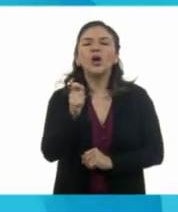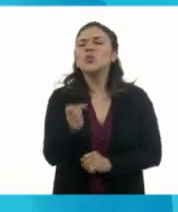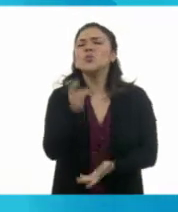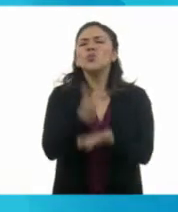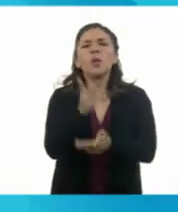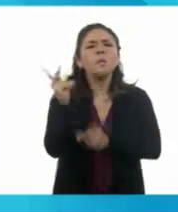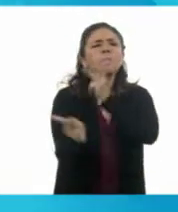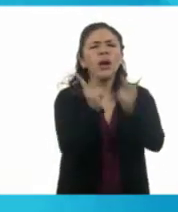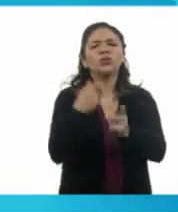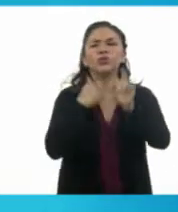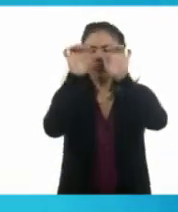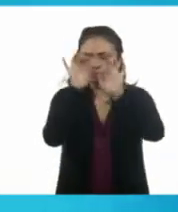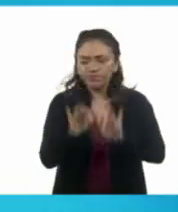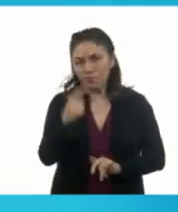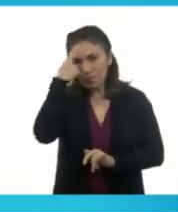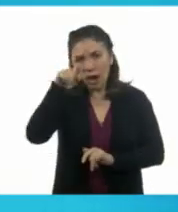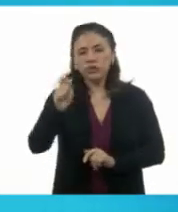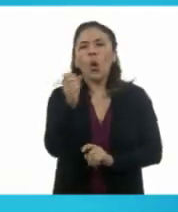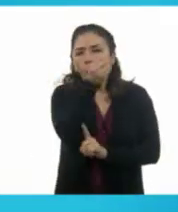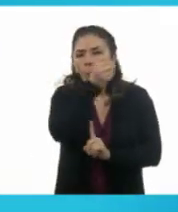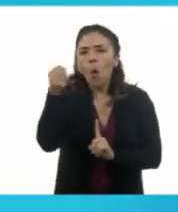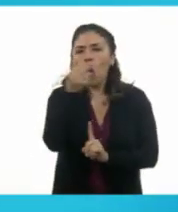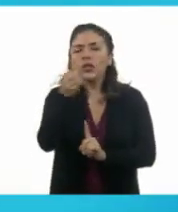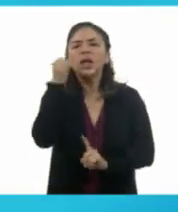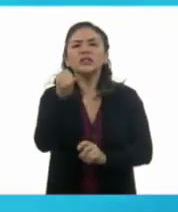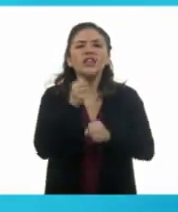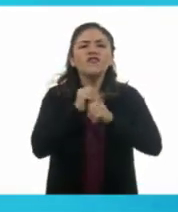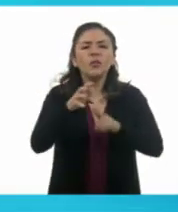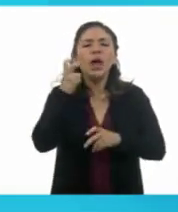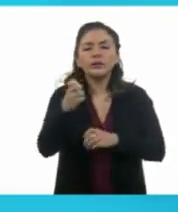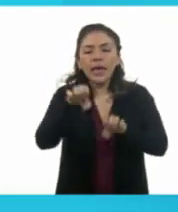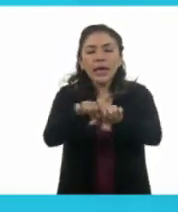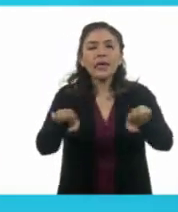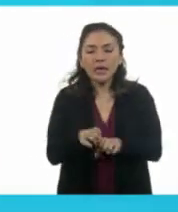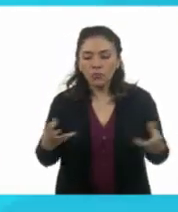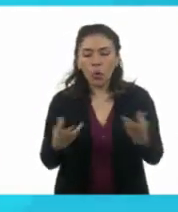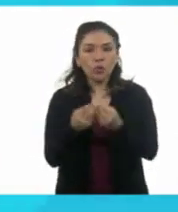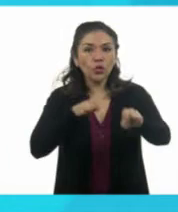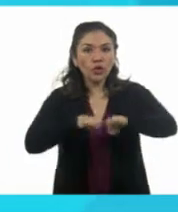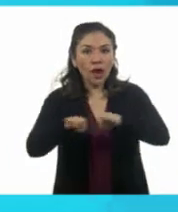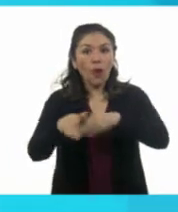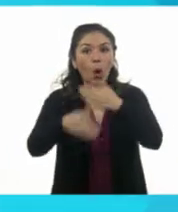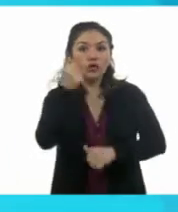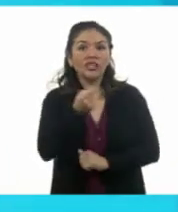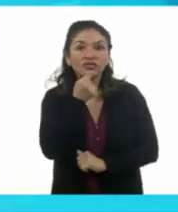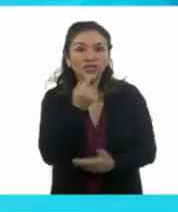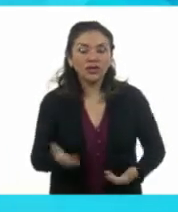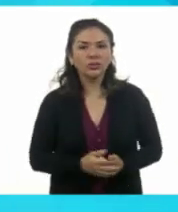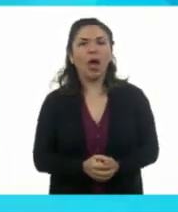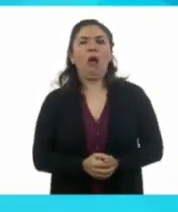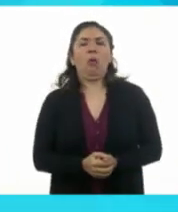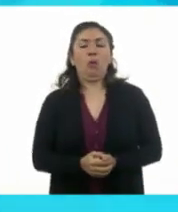unos cuestionarios que redacté para tener un mejor orden en la información del equipo de 11 niños. ¡Oh! A ver.